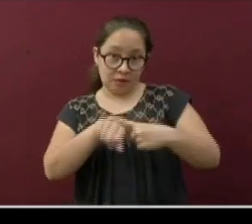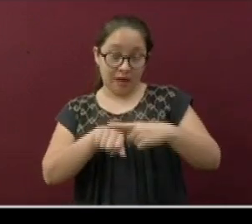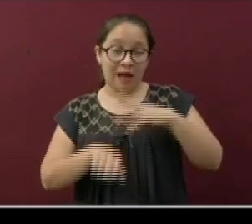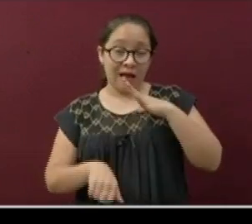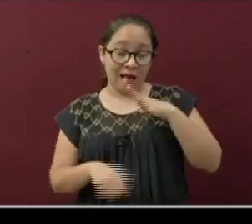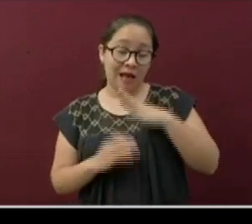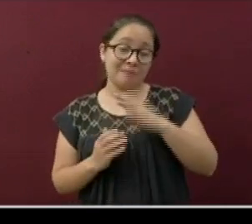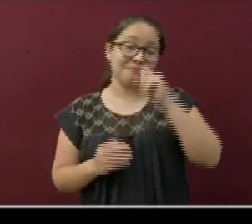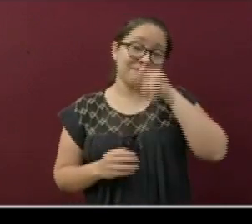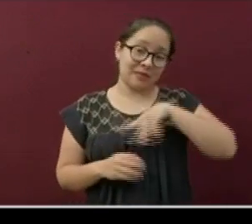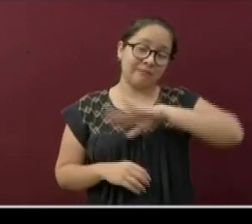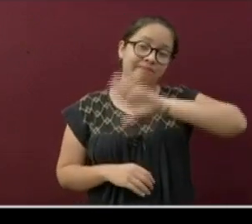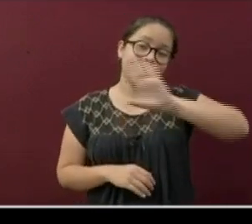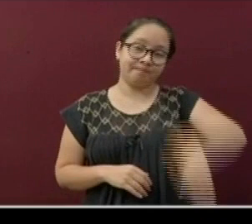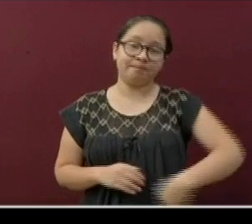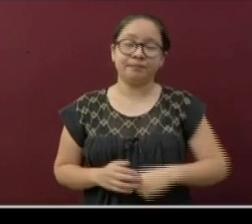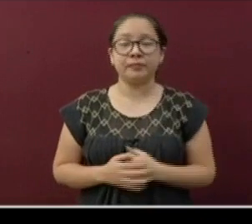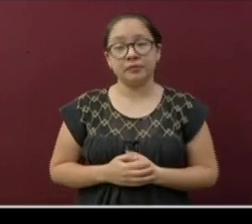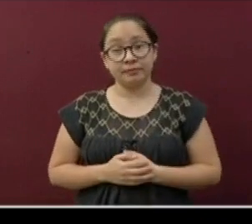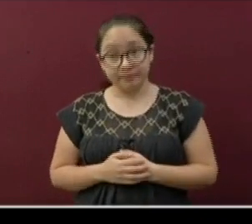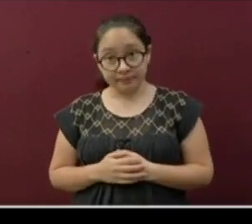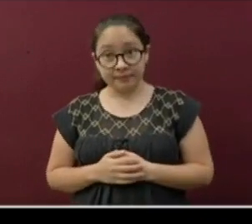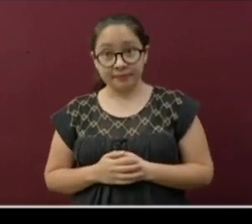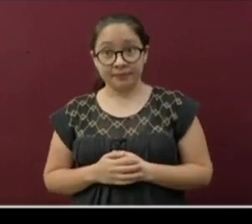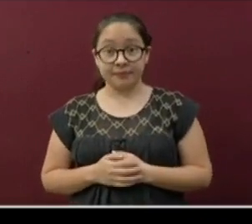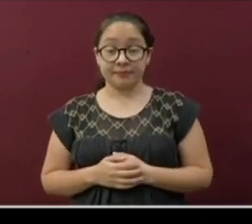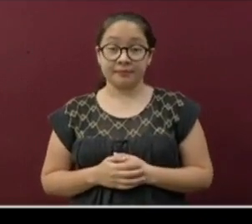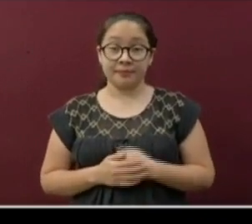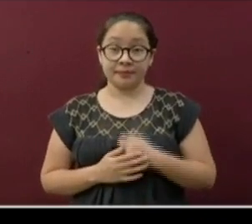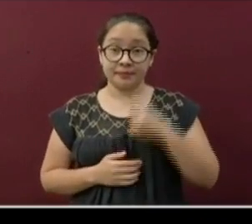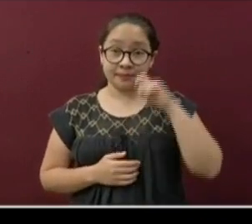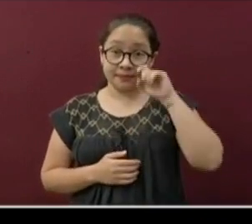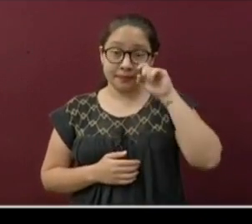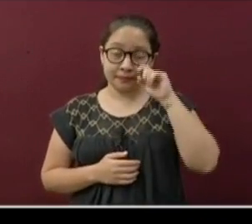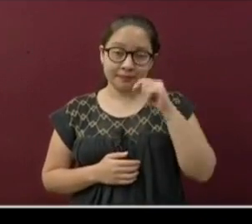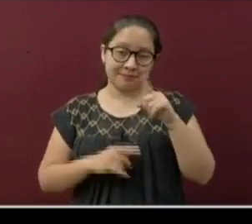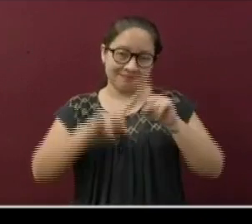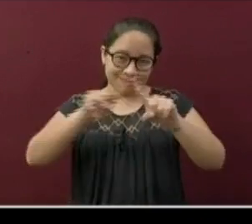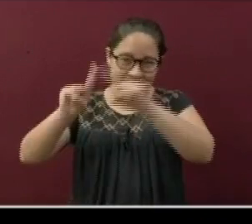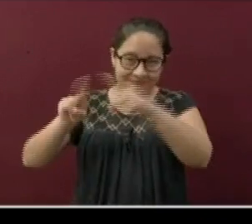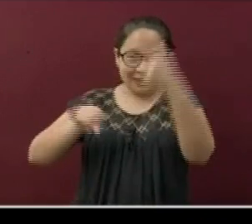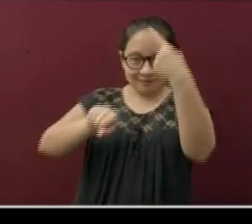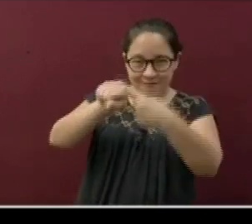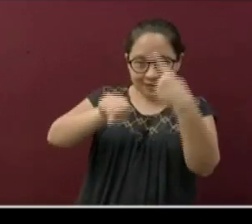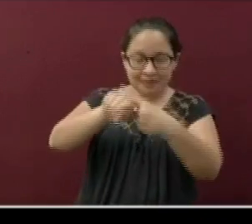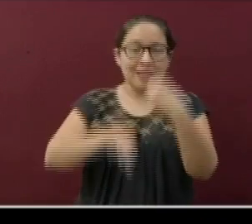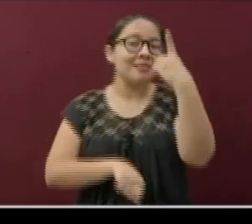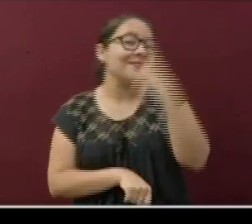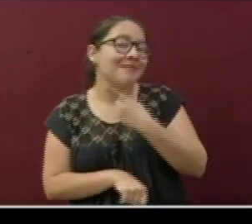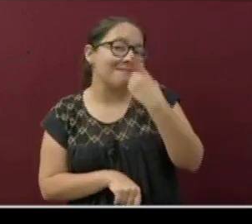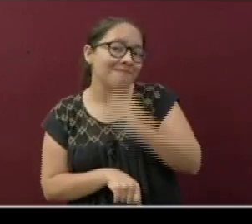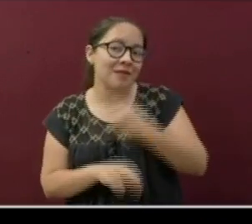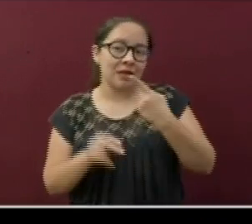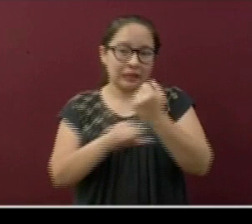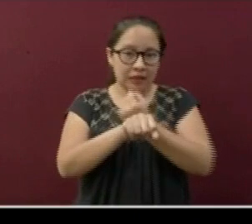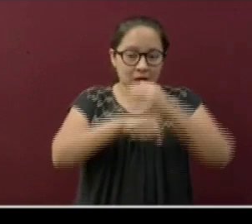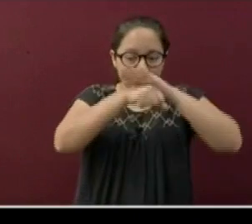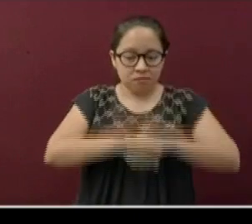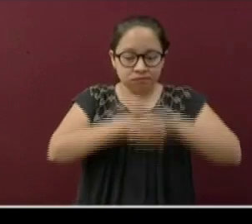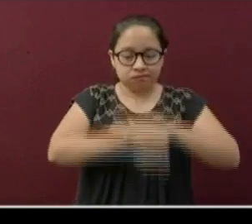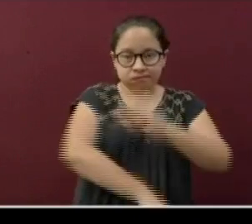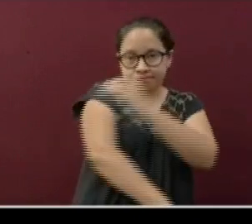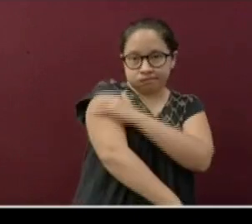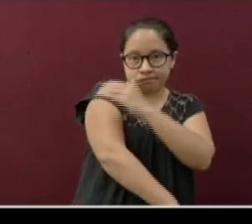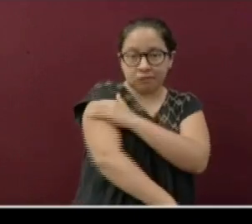tuvieron un desenlace fatal. Así mismo, la diabetes, la hipertensión y la obesidad